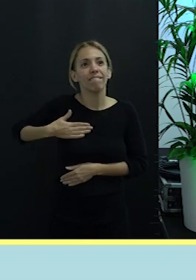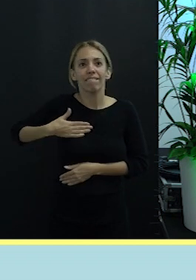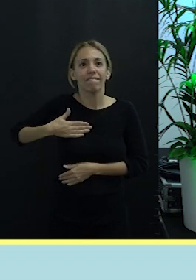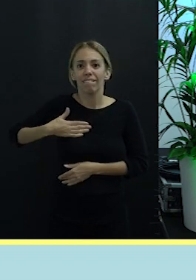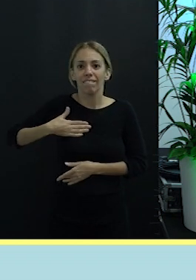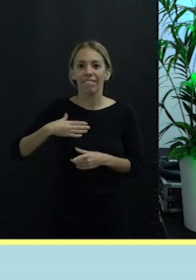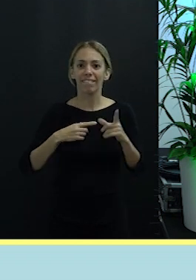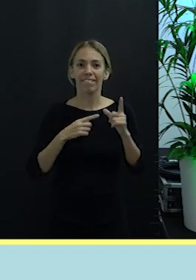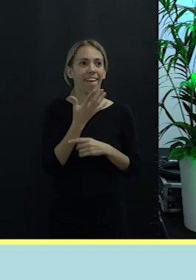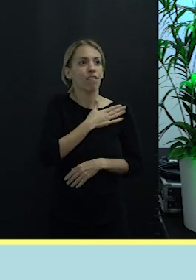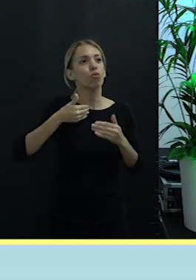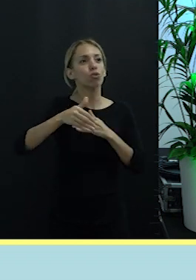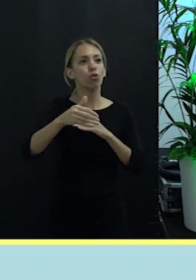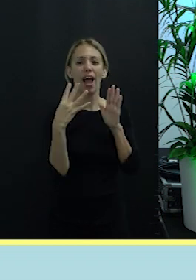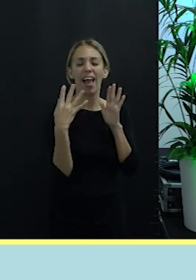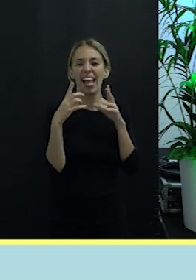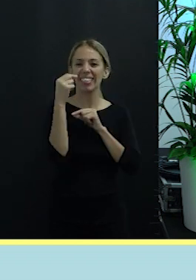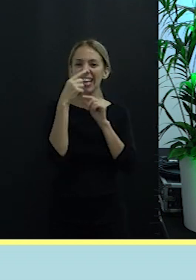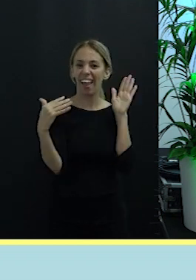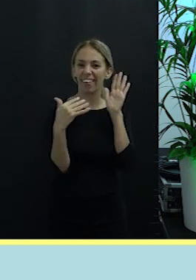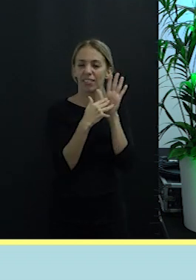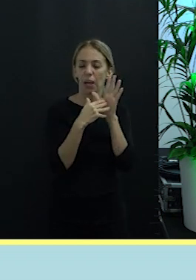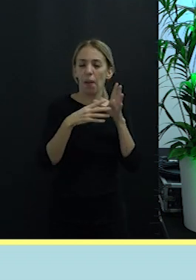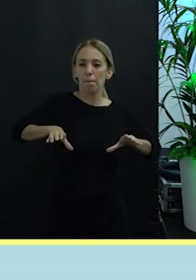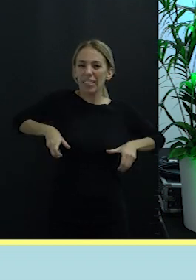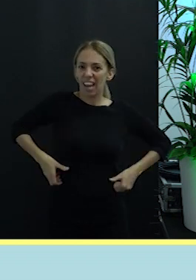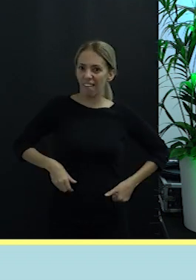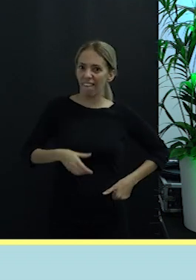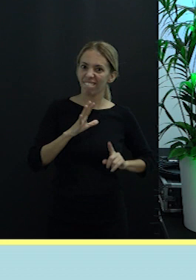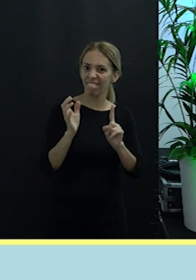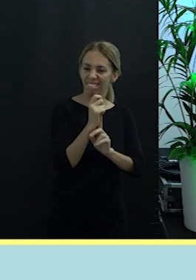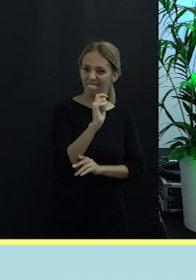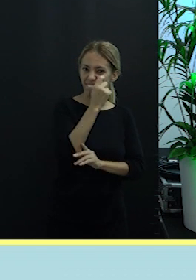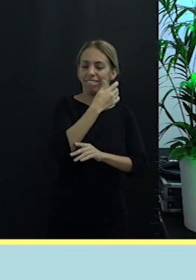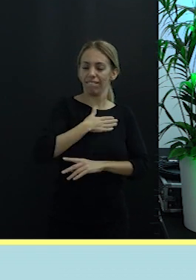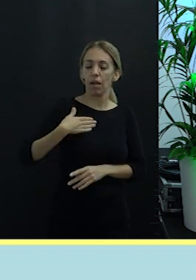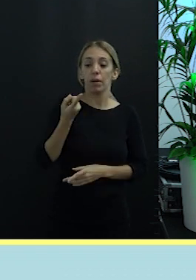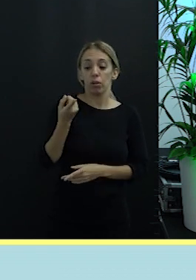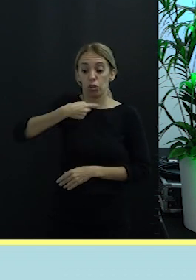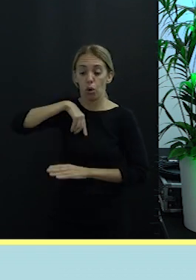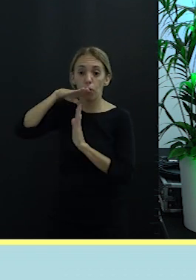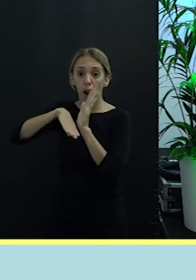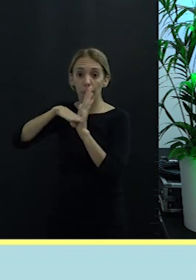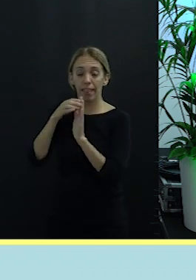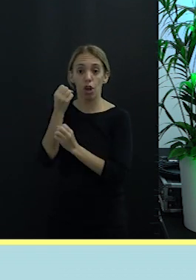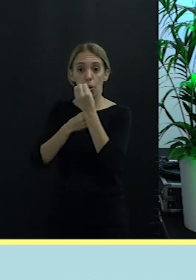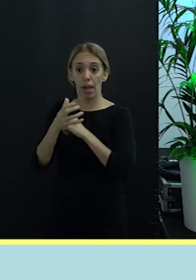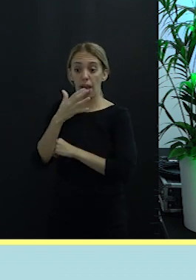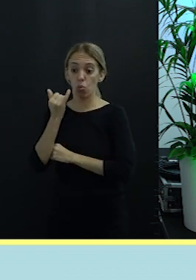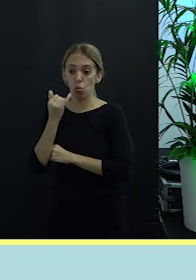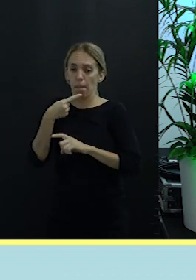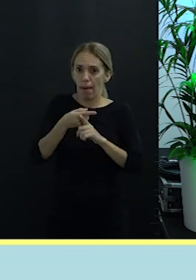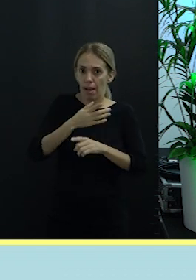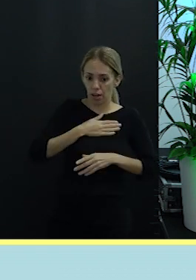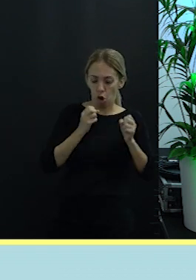cuatro, cinco estrellas Michelin. Para nosotros es muy importante la conexión del programa de Economía Azul con lo que hacemos dentro de